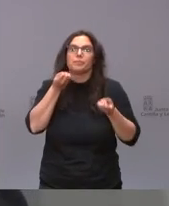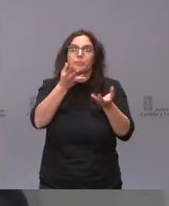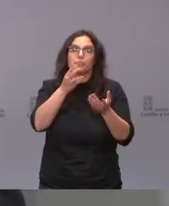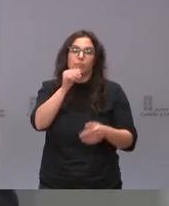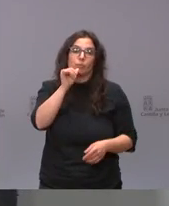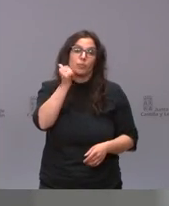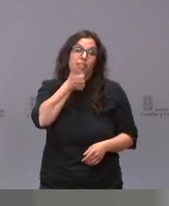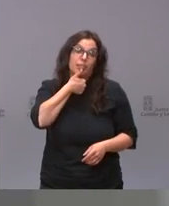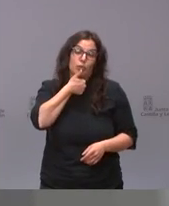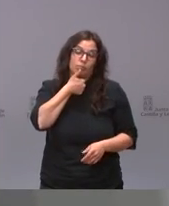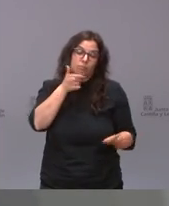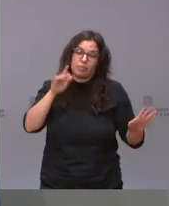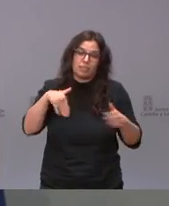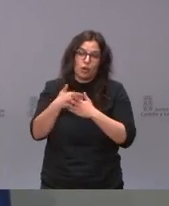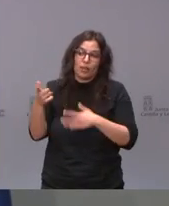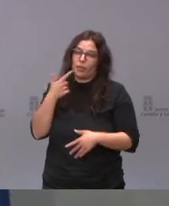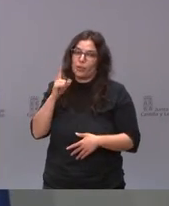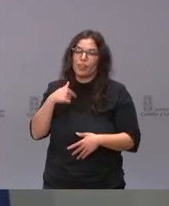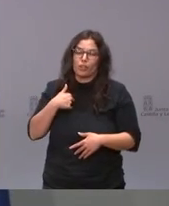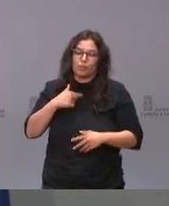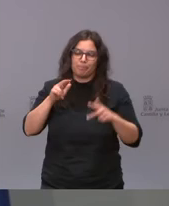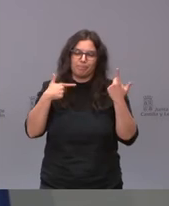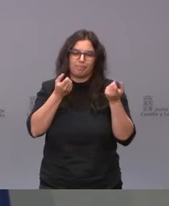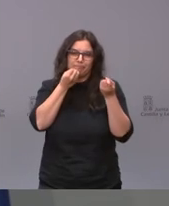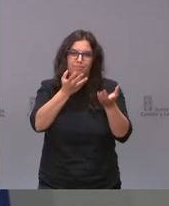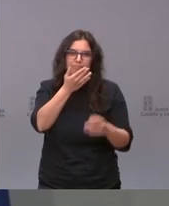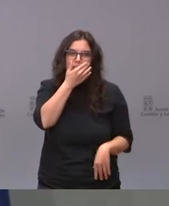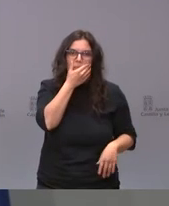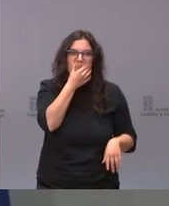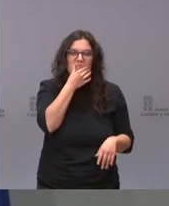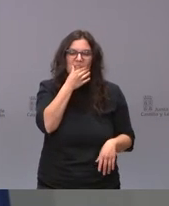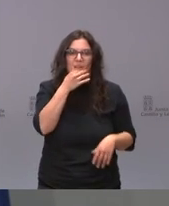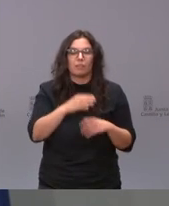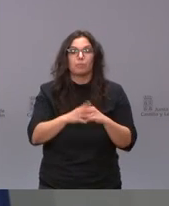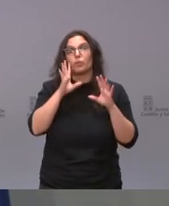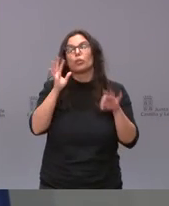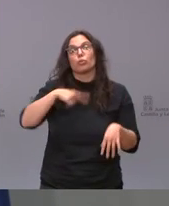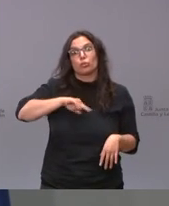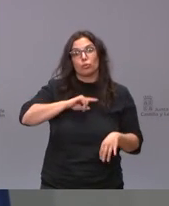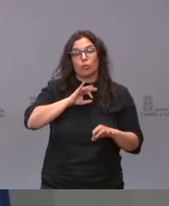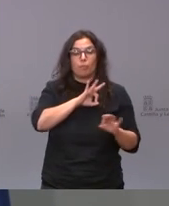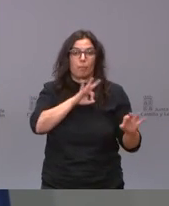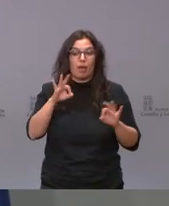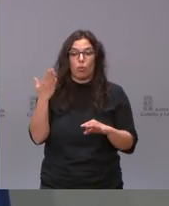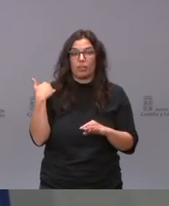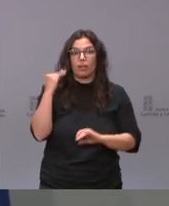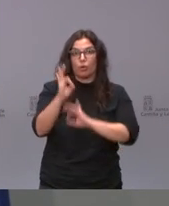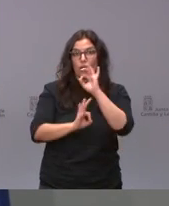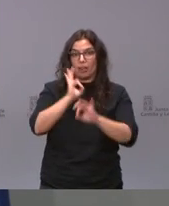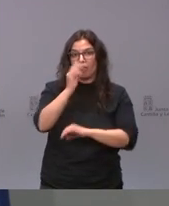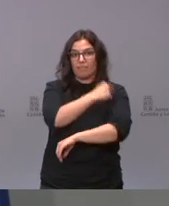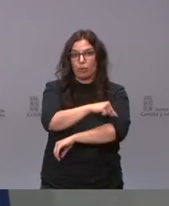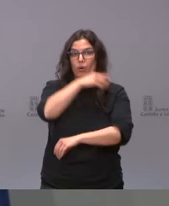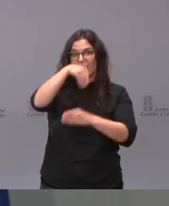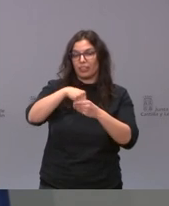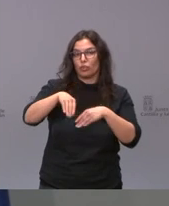desvelado permítame que se comunique nosotros naturalmente como teníamos programada la vacunación ayer de la consejería de sanidad